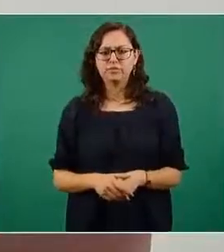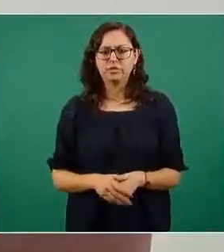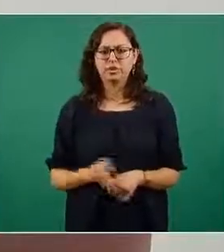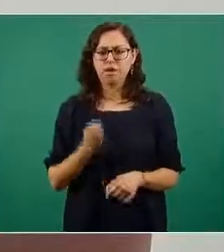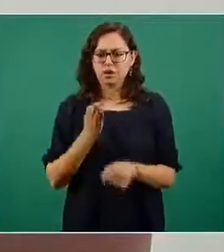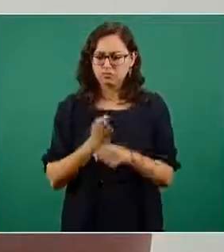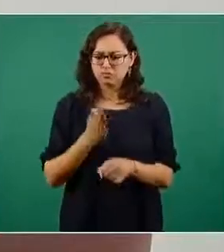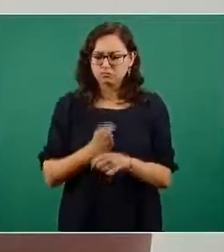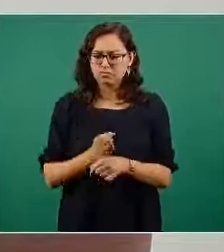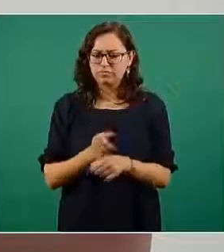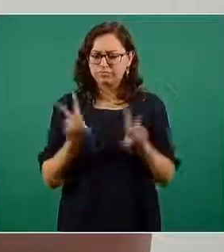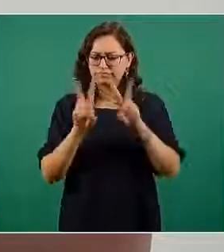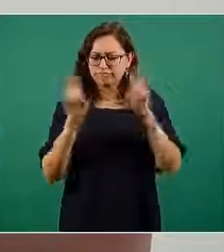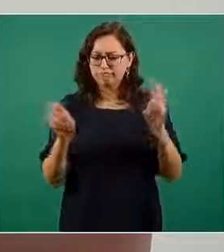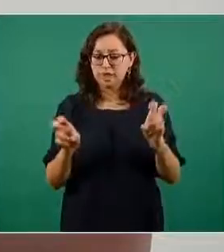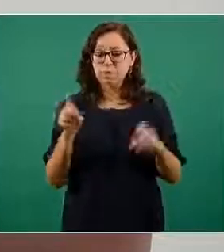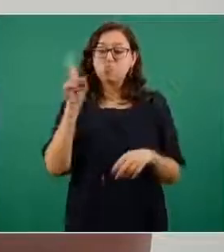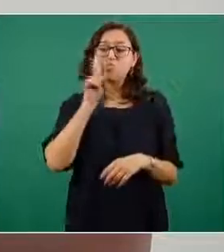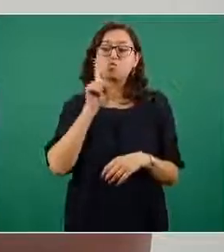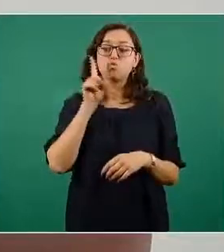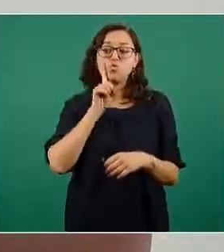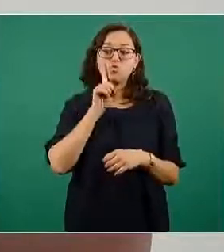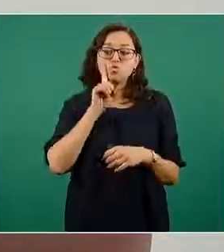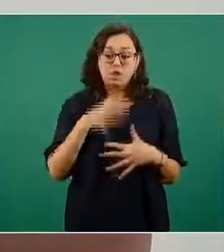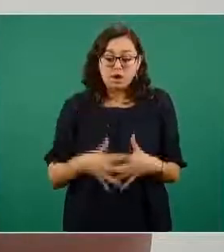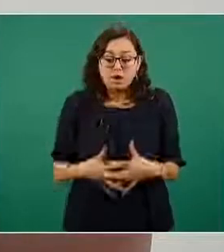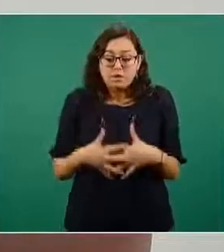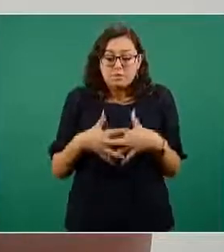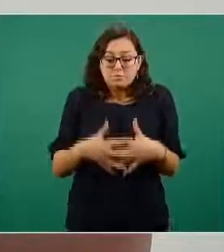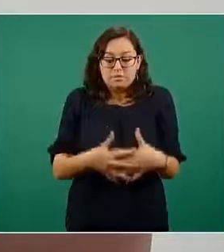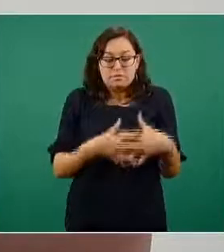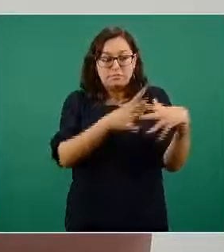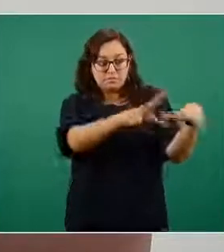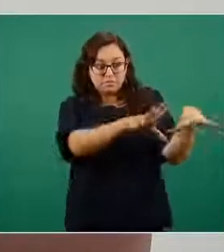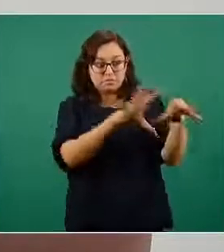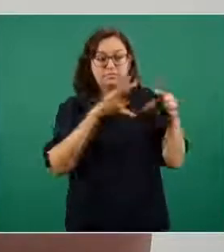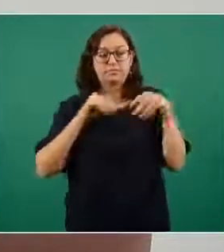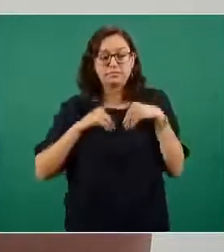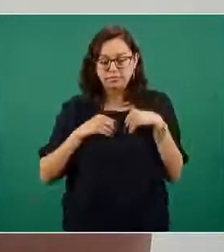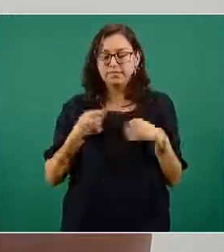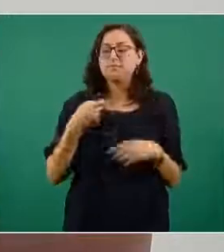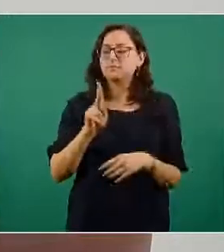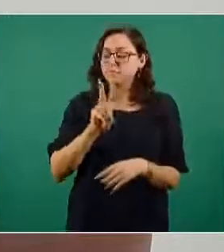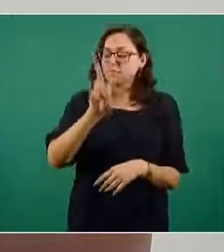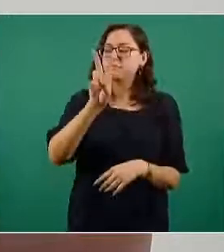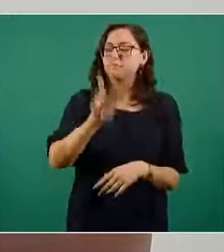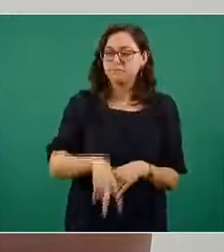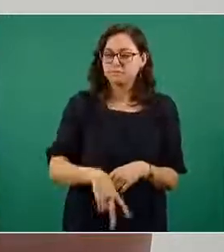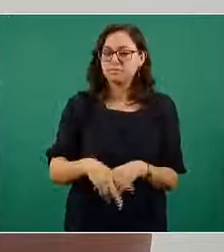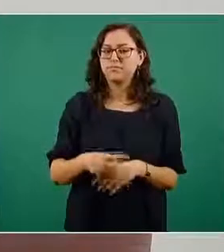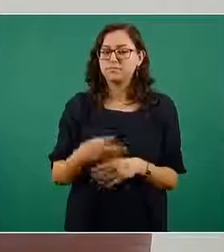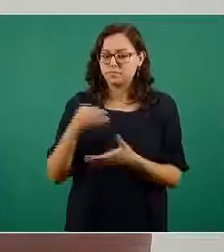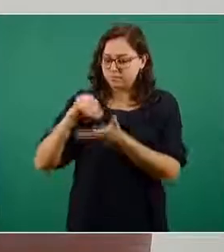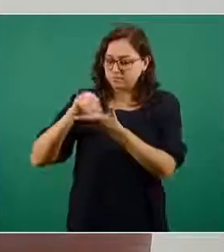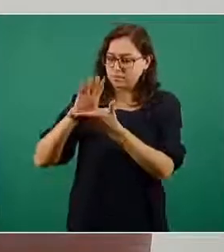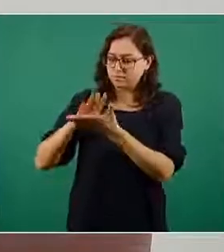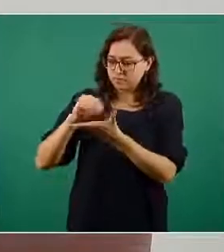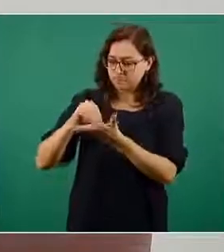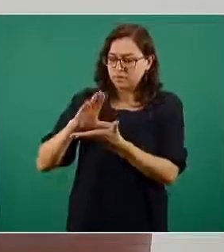mujer embarazada pero como también se tiene registrado en las bases de datos de